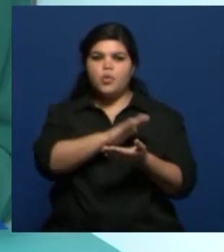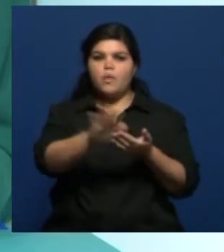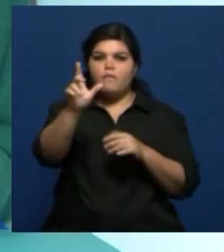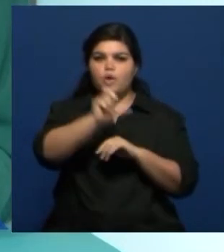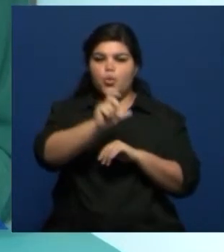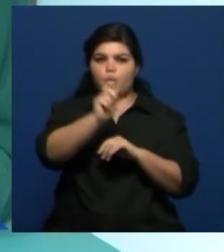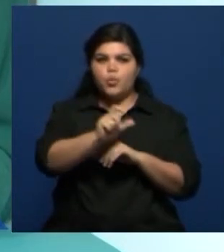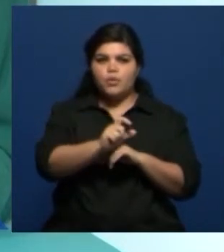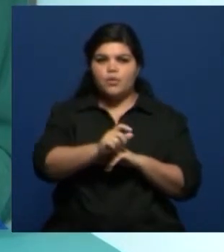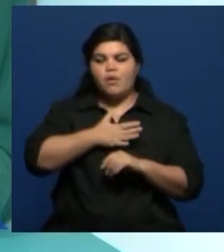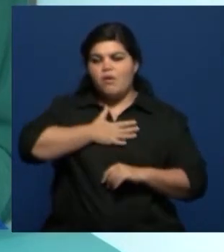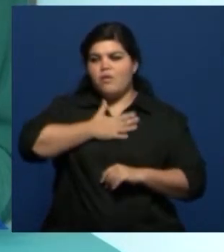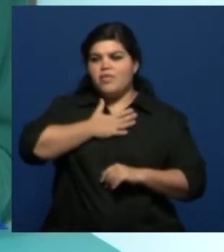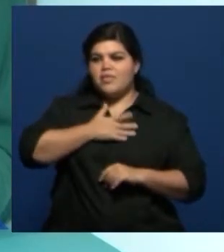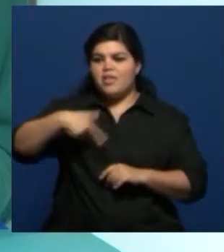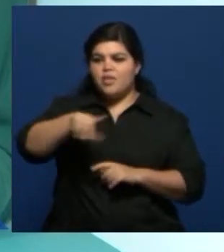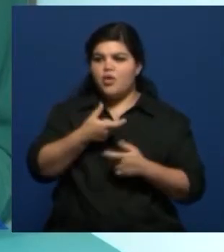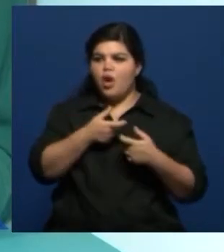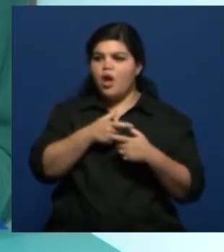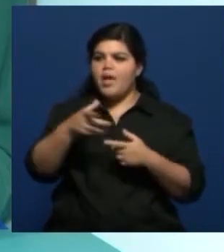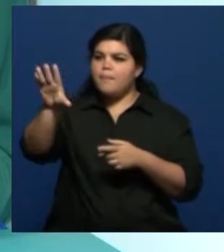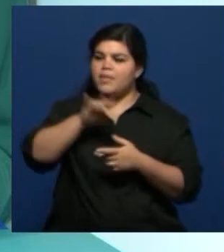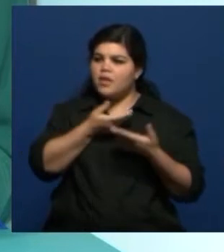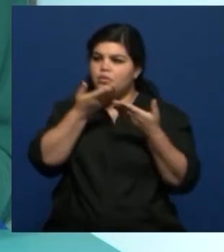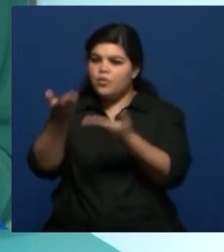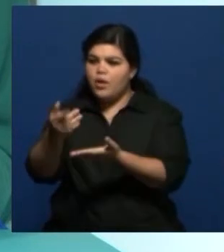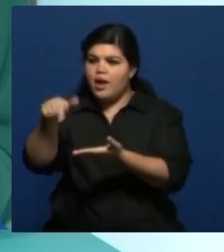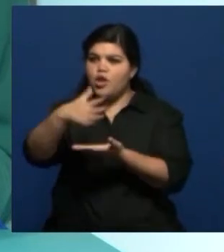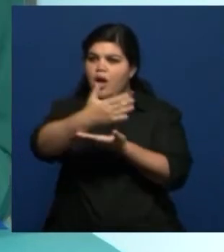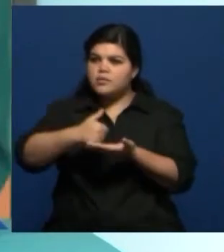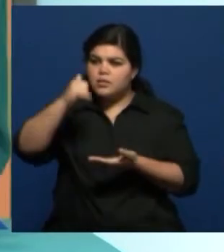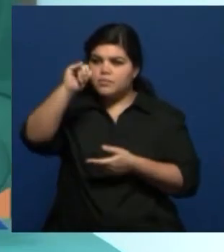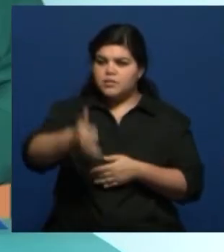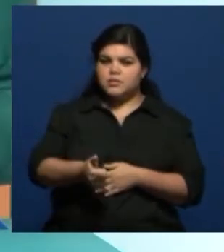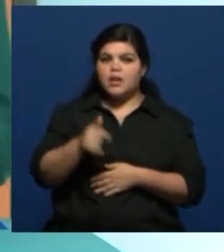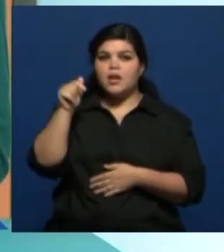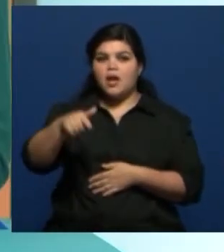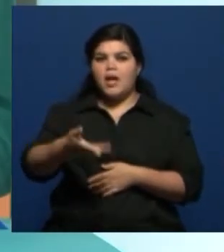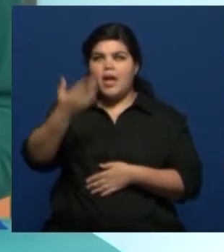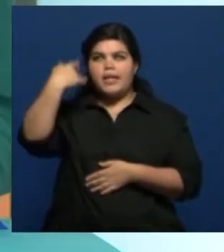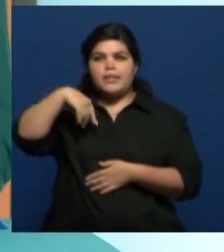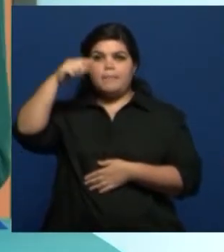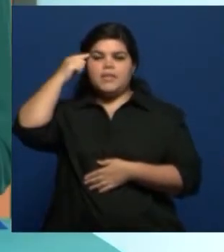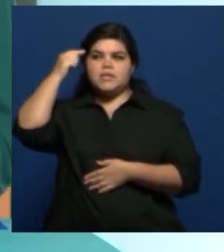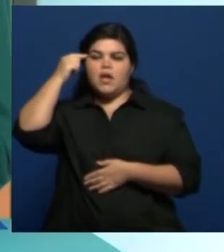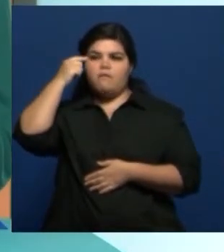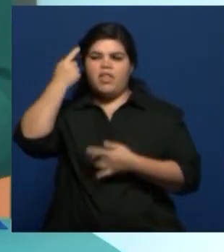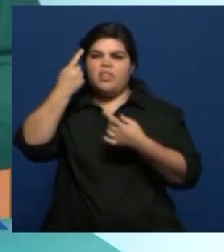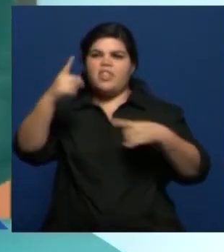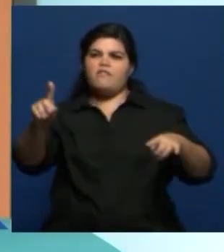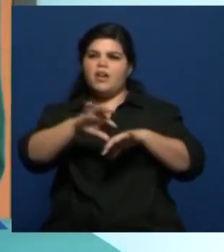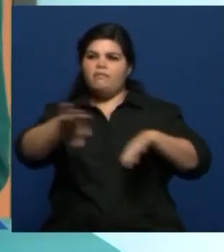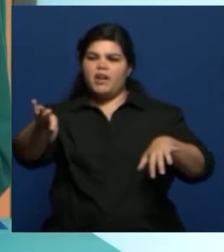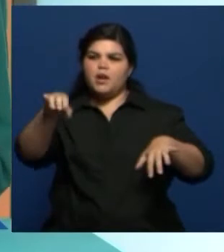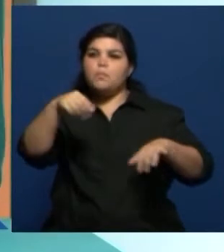alegría que ellos recibieran la invitación y que aceptaran estar en el ciclo, que en principio parecía que estaba por fuera porque las otras